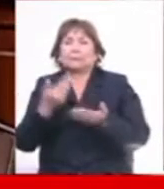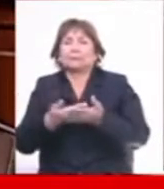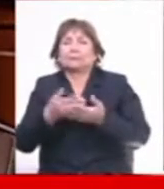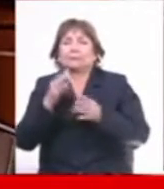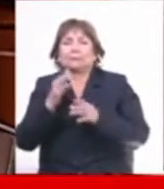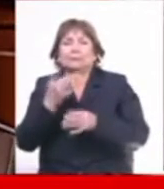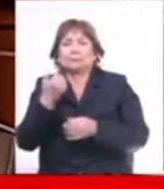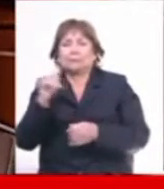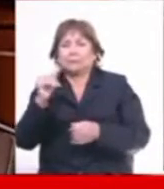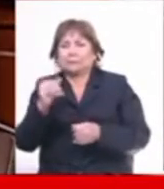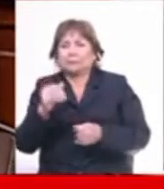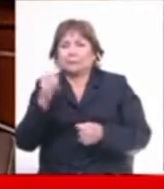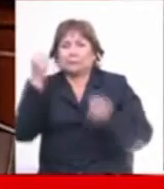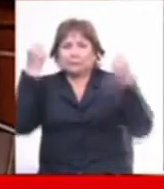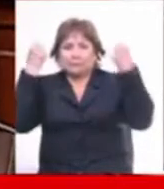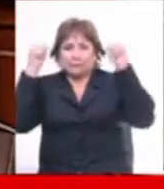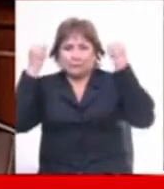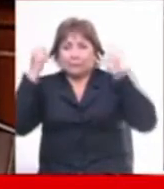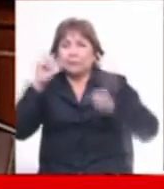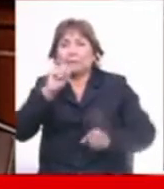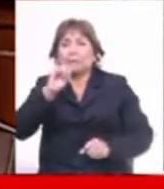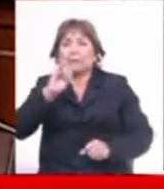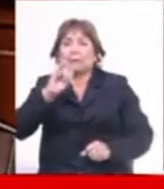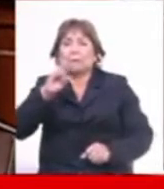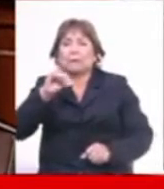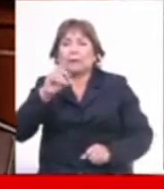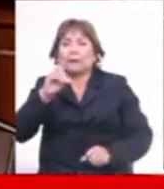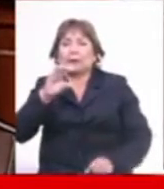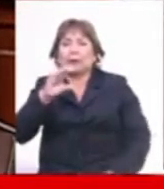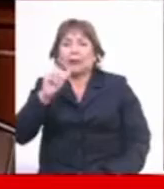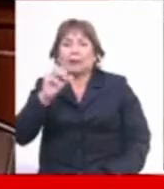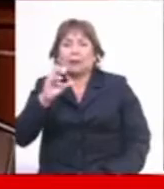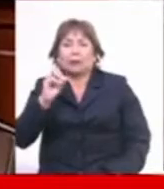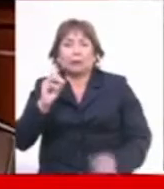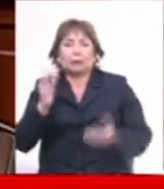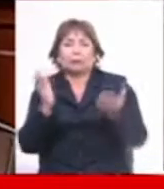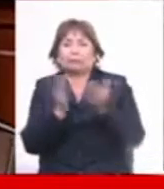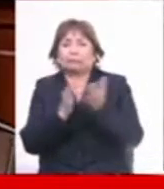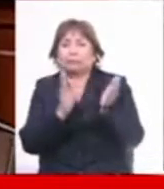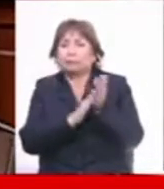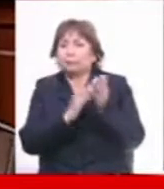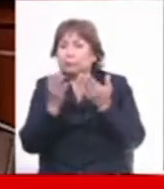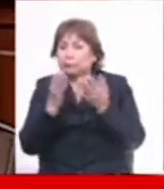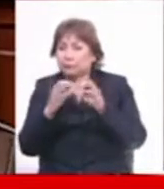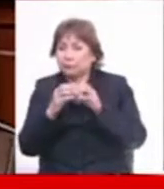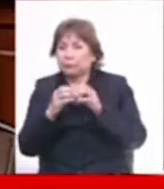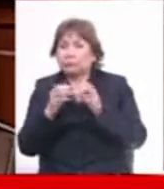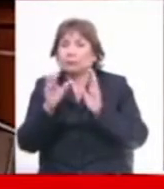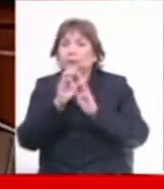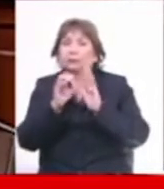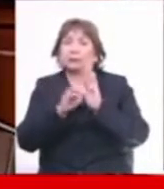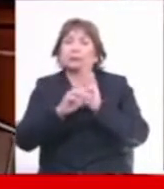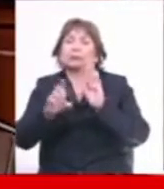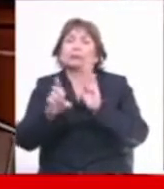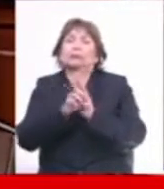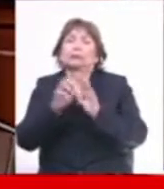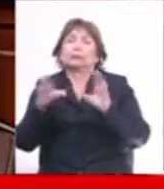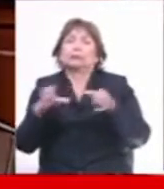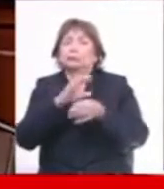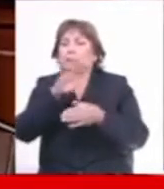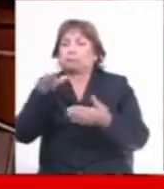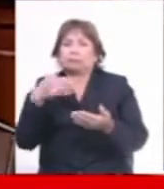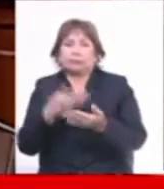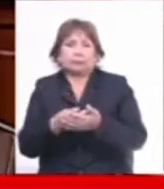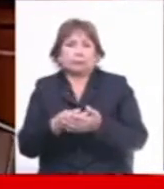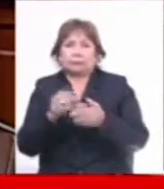formalidad con los sindicatos, nos estamos metiendo con los colegios profesionales, porque la Asamblea Constituyente es una agenda nacional, no